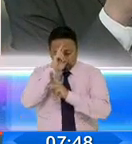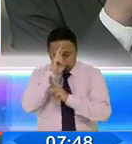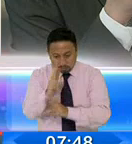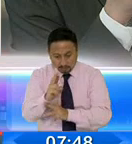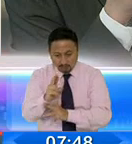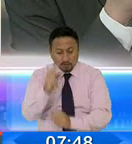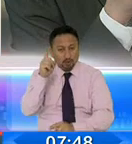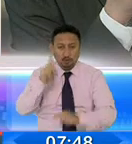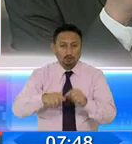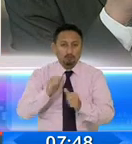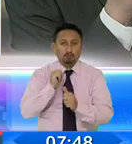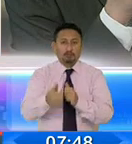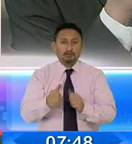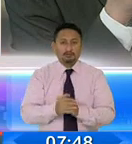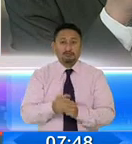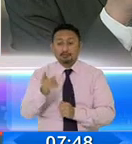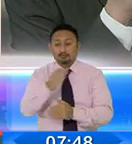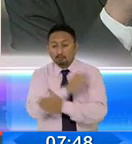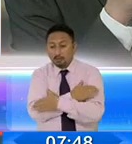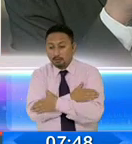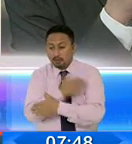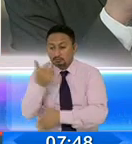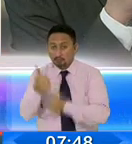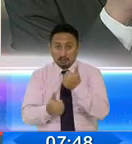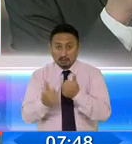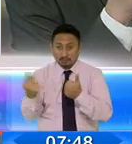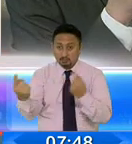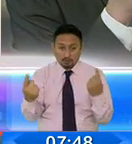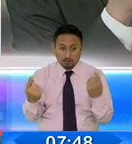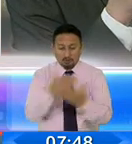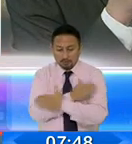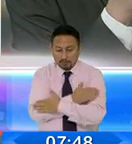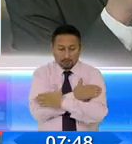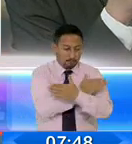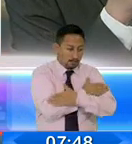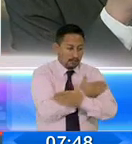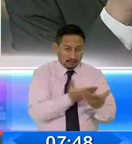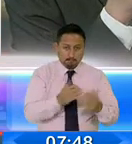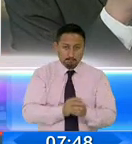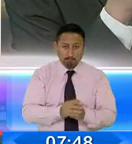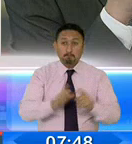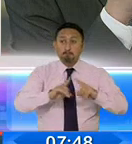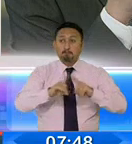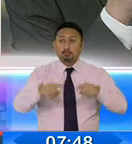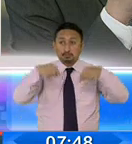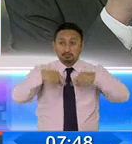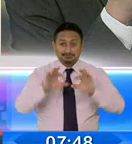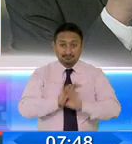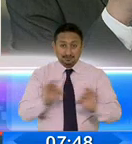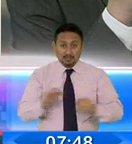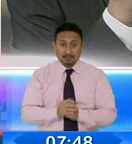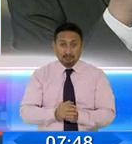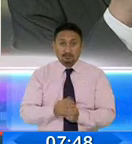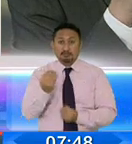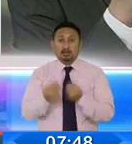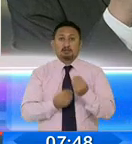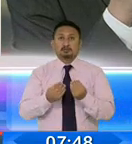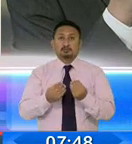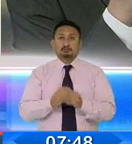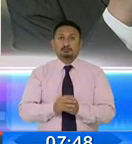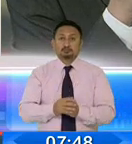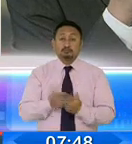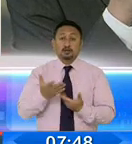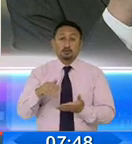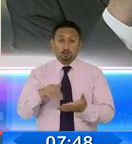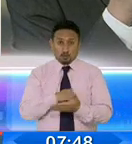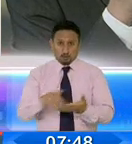no pasé y hasta felicitar a los candidatos que han pasado la segunda vuelta. Pero mientras eso no suceda, va a quedar ya no solamente la duda